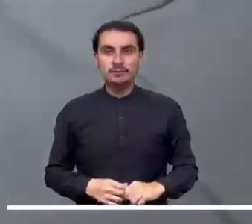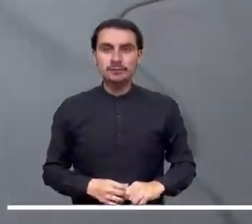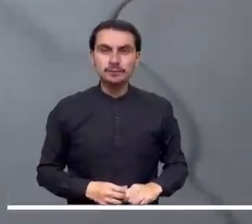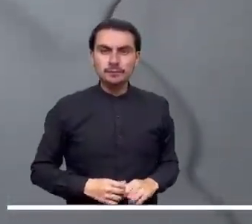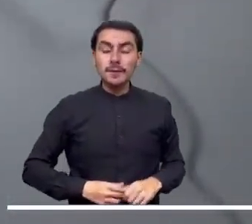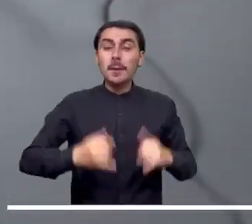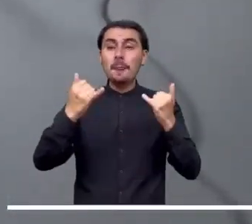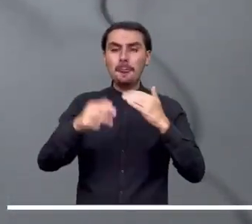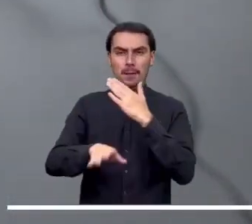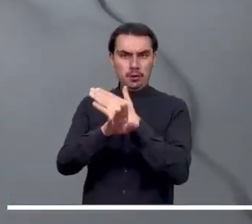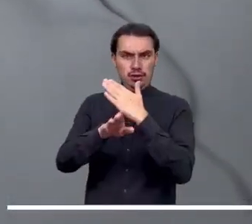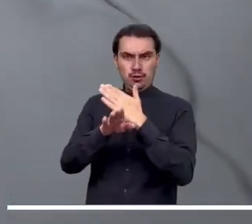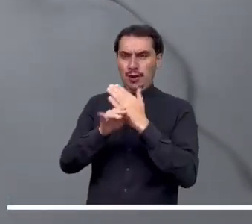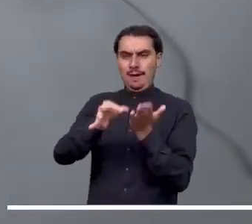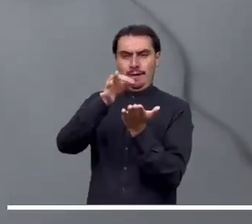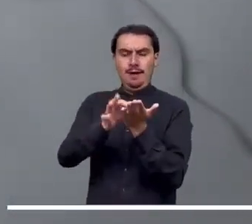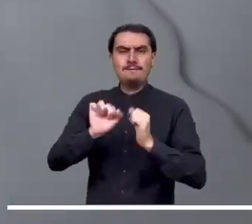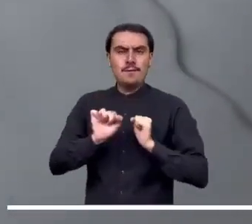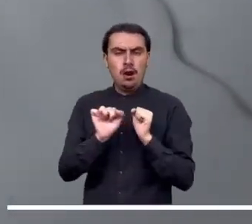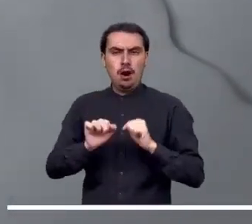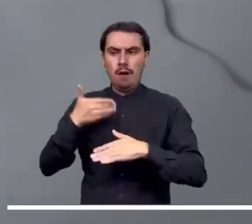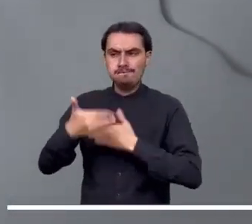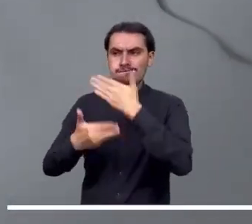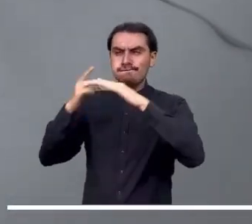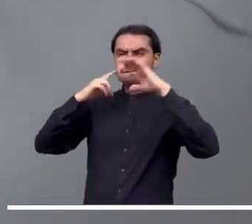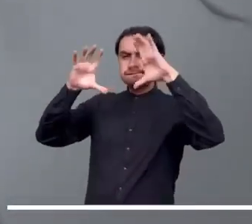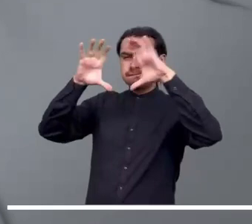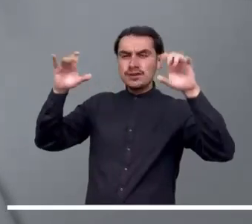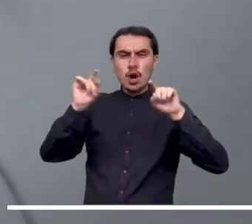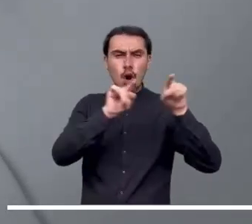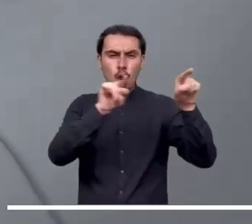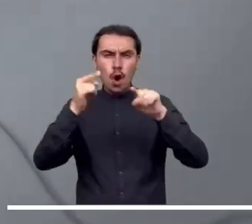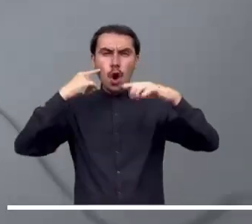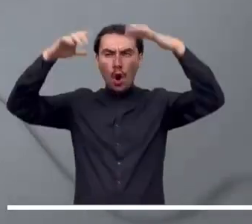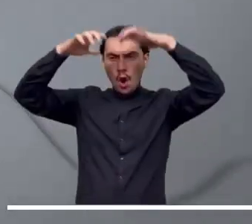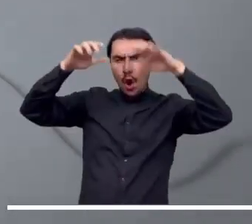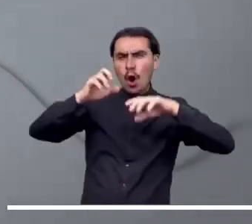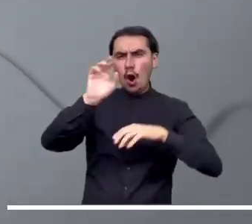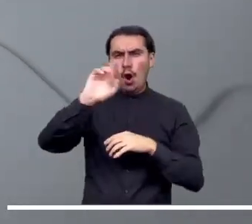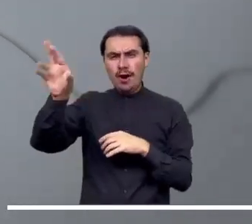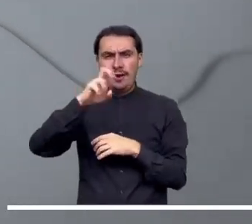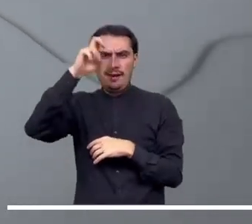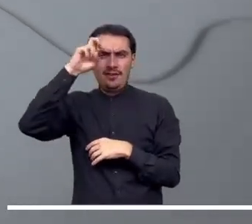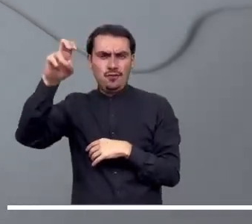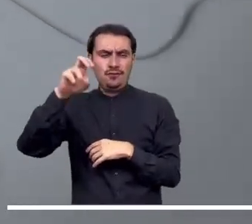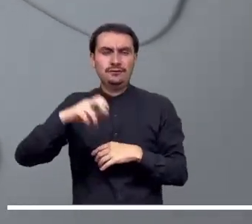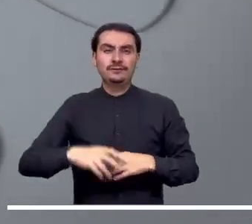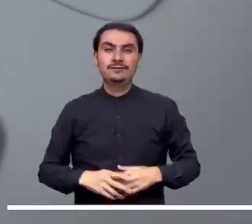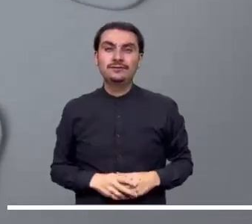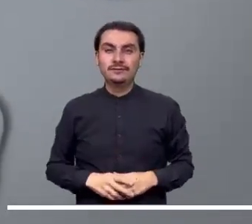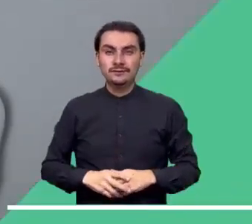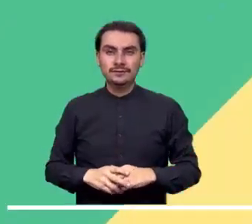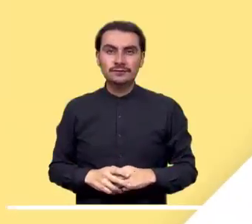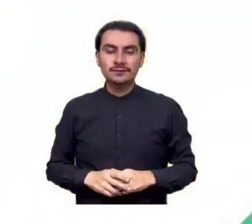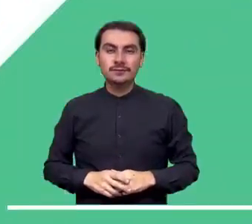En Bogotá tendremos una noche con lluvias ligeras en sectores puntuales del oriente y sur de la ciudad.